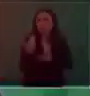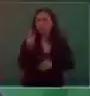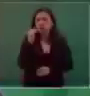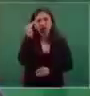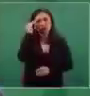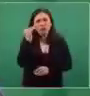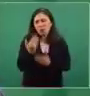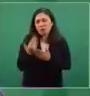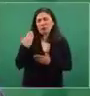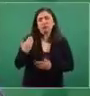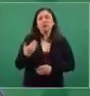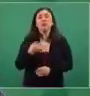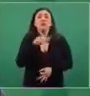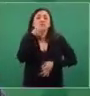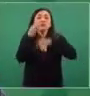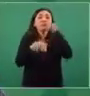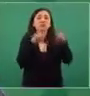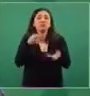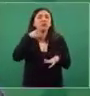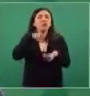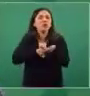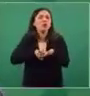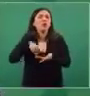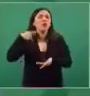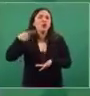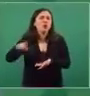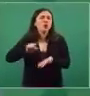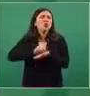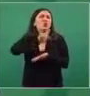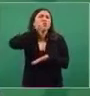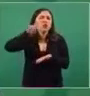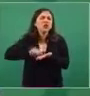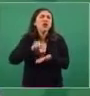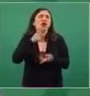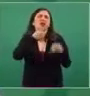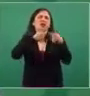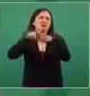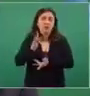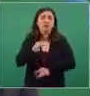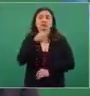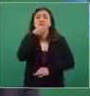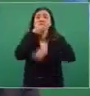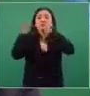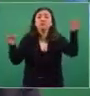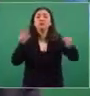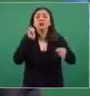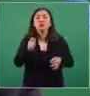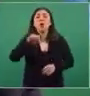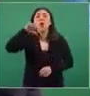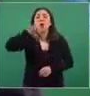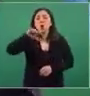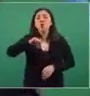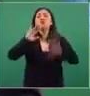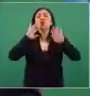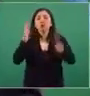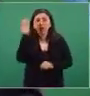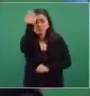El presidente notificó a través de sus cuentas oficiales y en redes sociales, se confirmó